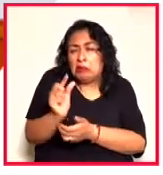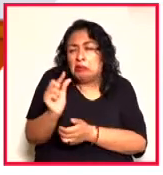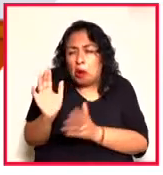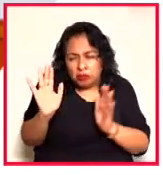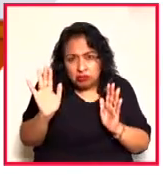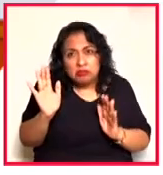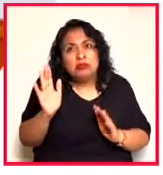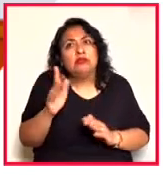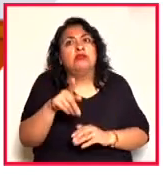muy, muy merecido. Bueno, pues...